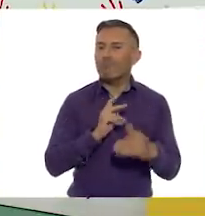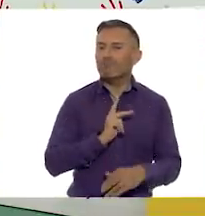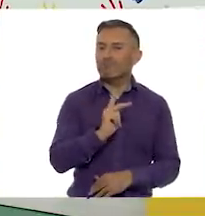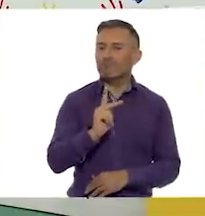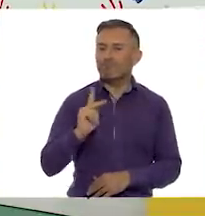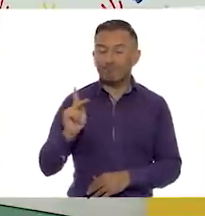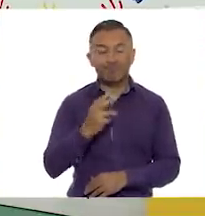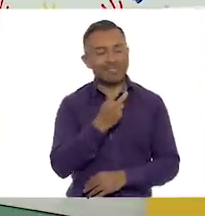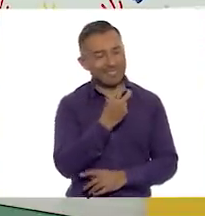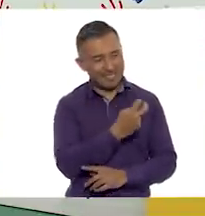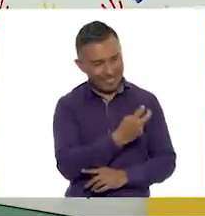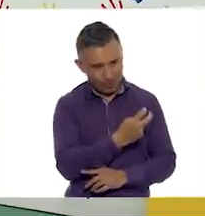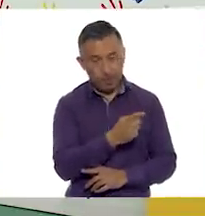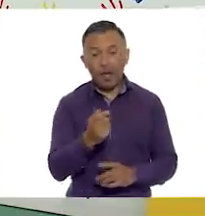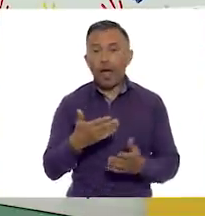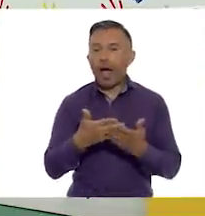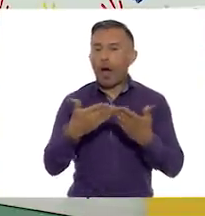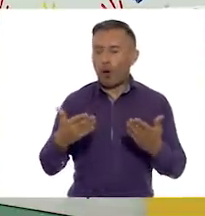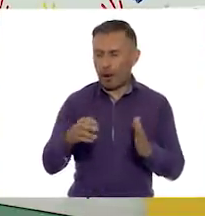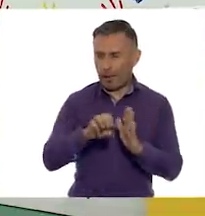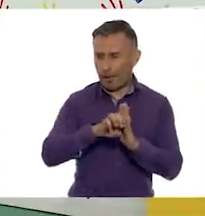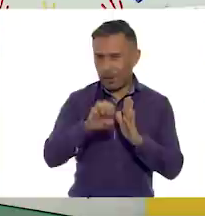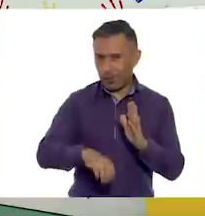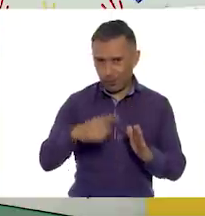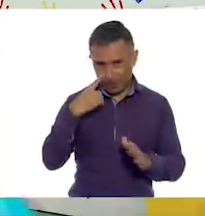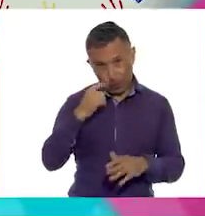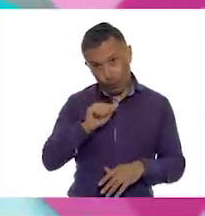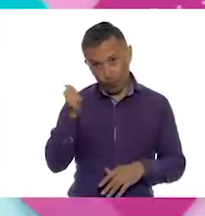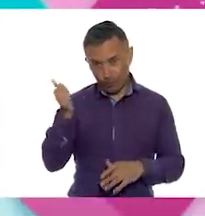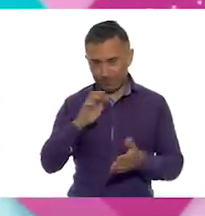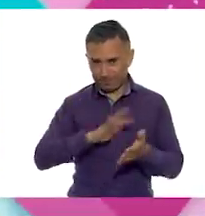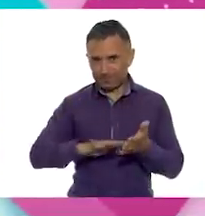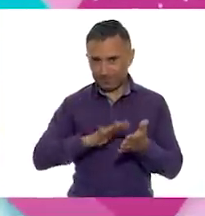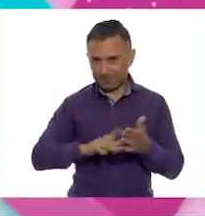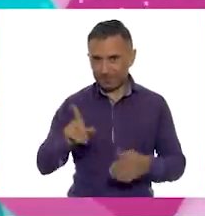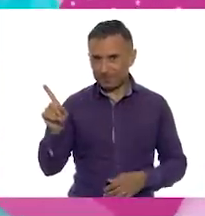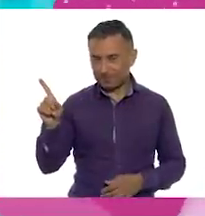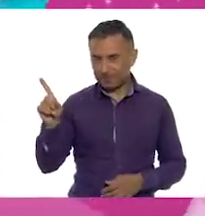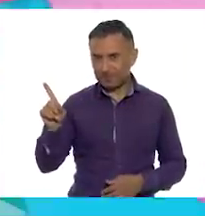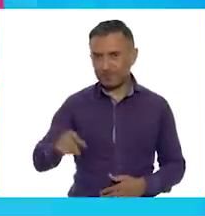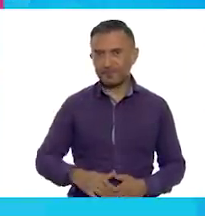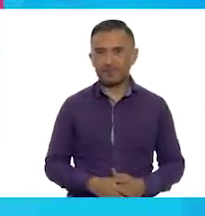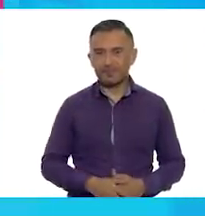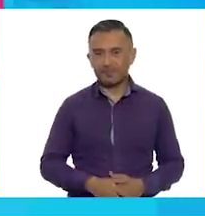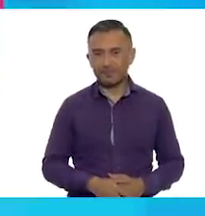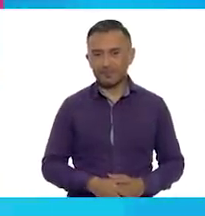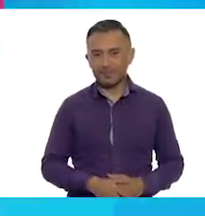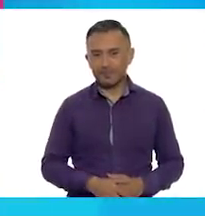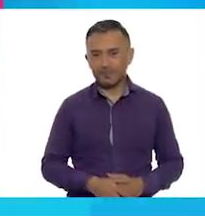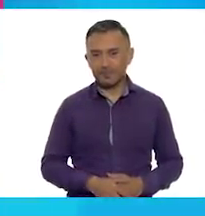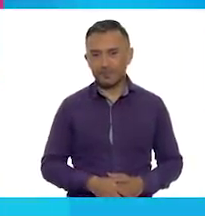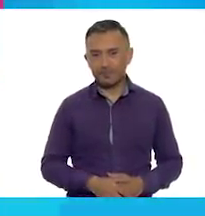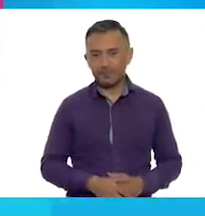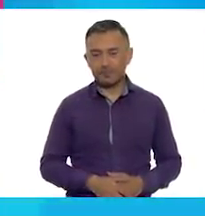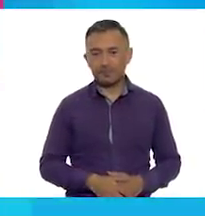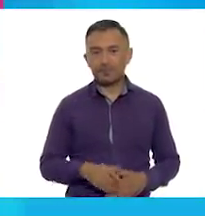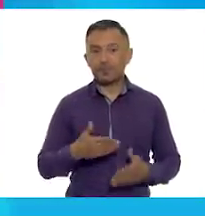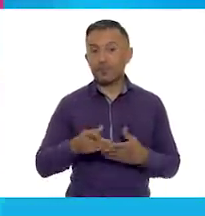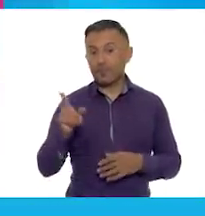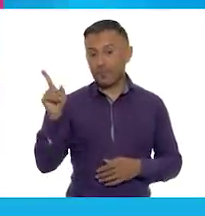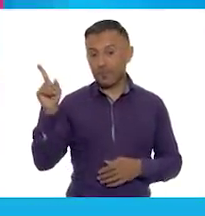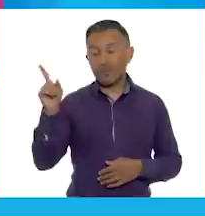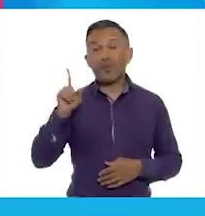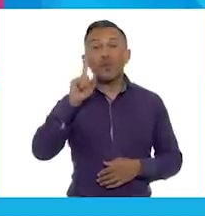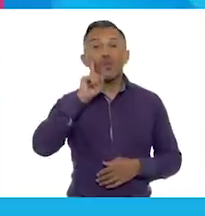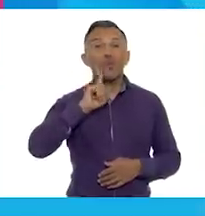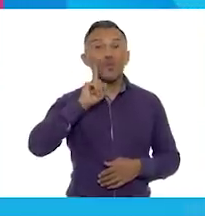vamos a leer el siguiente ejemplo. A ver, vamos a ver, vamos a ver. Ahora sí, vemos una imagen. A Fernanda